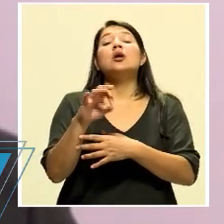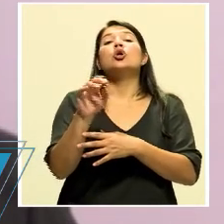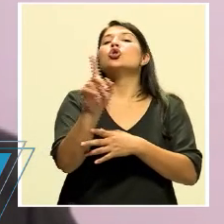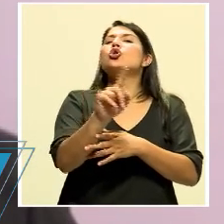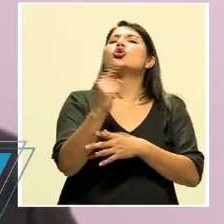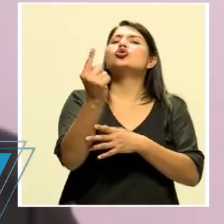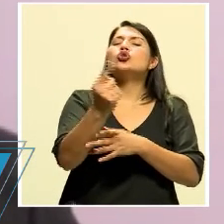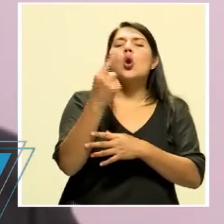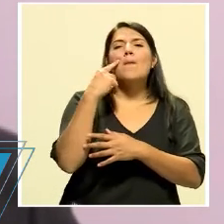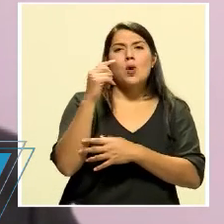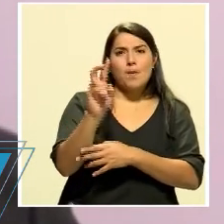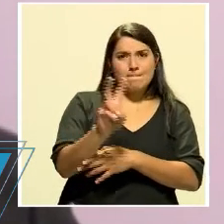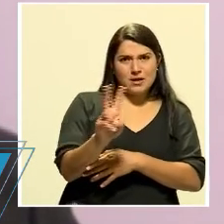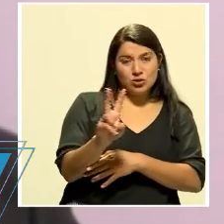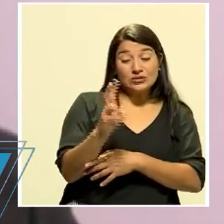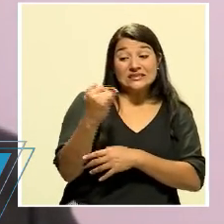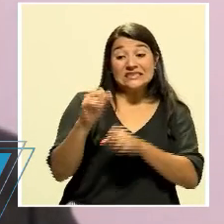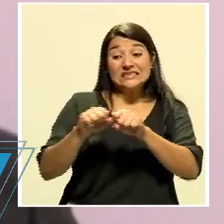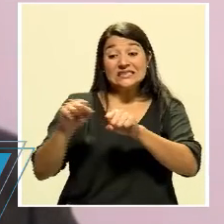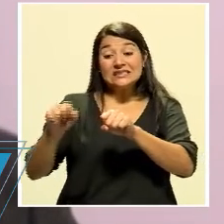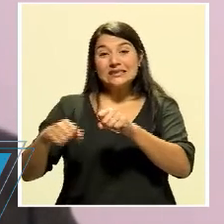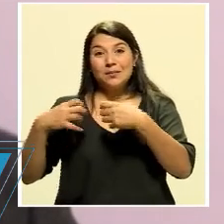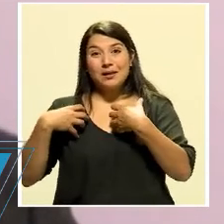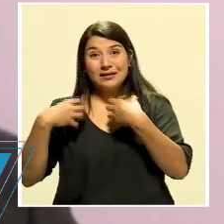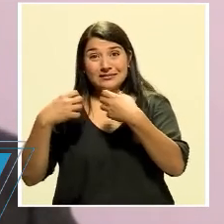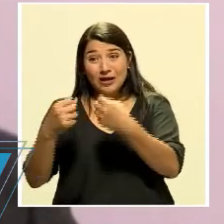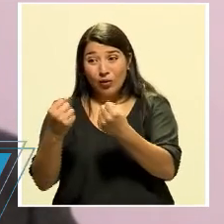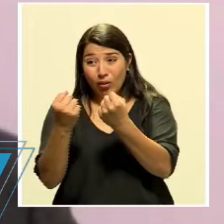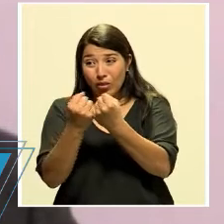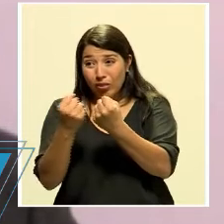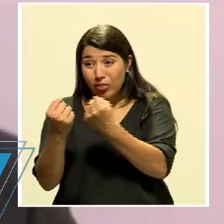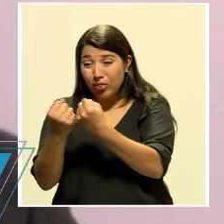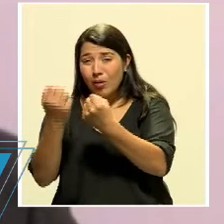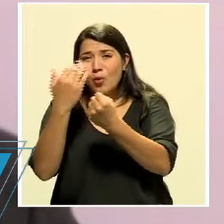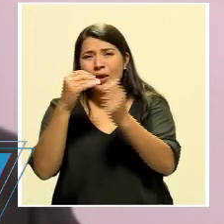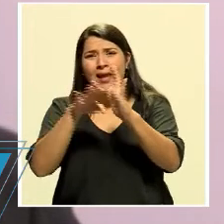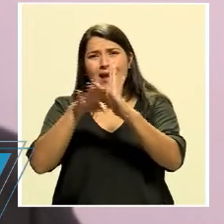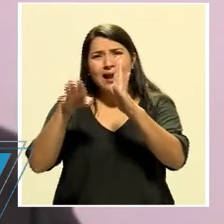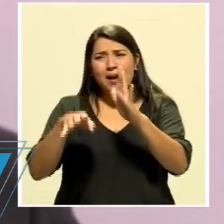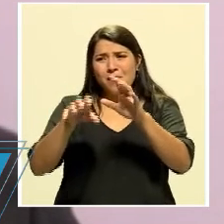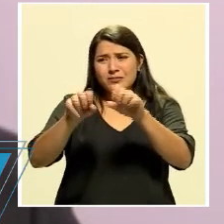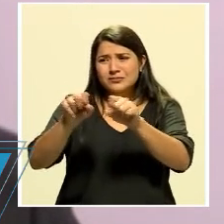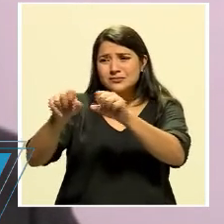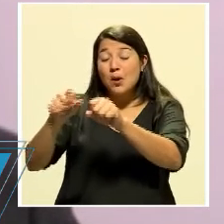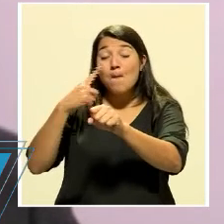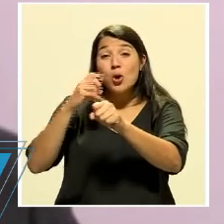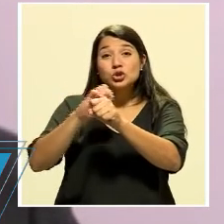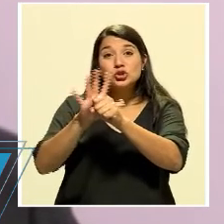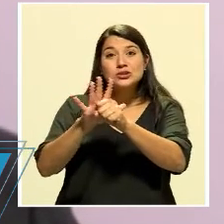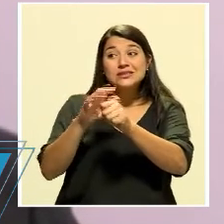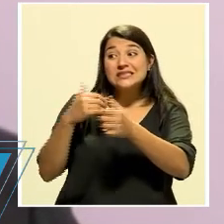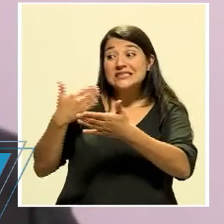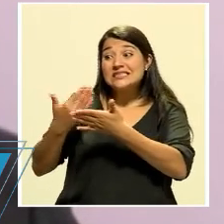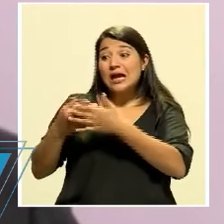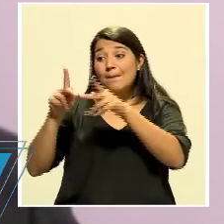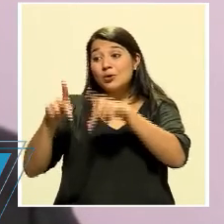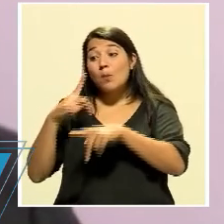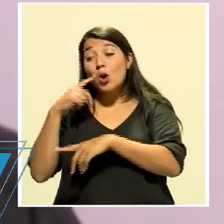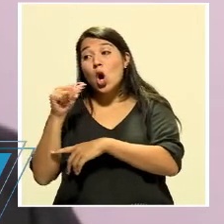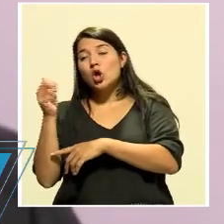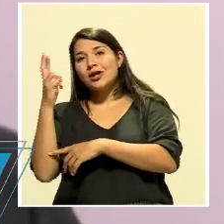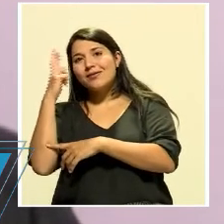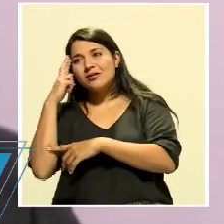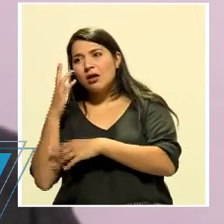UCI, como indicaba, los casos graves por otras enfermedades, por otros eventos de salud, no van a tener campo en las unidades de cuidados intensivos.